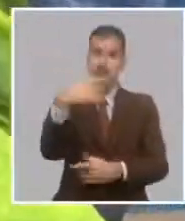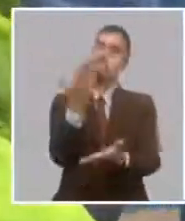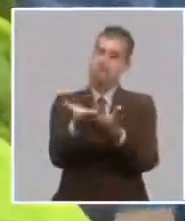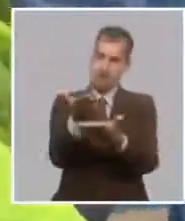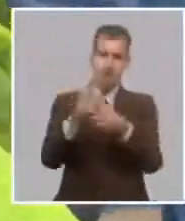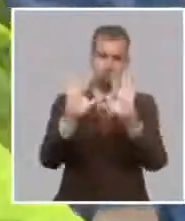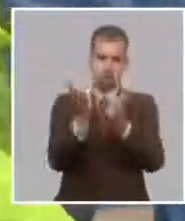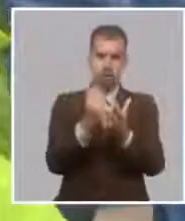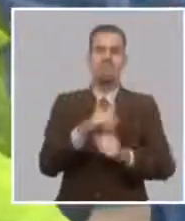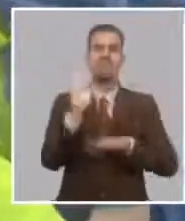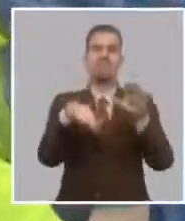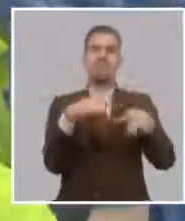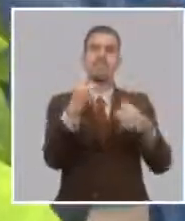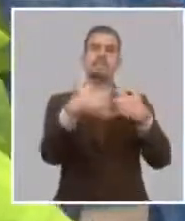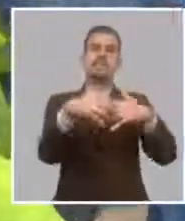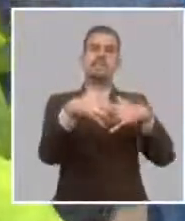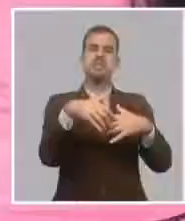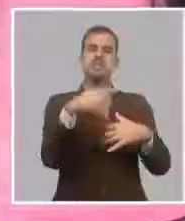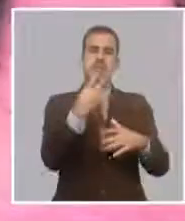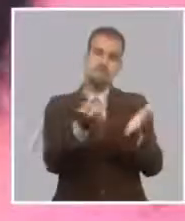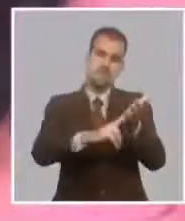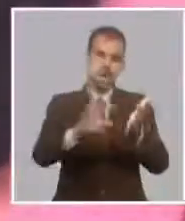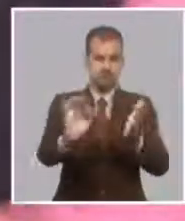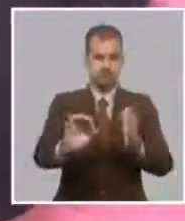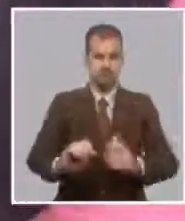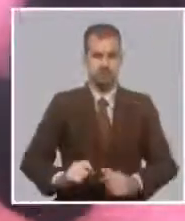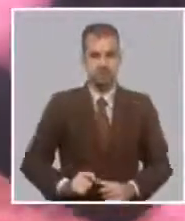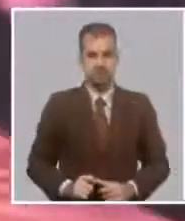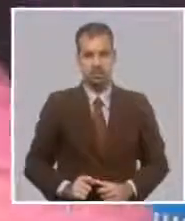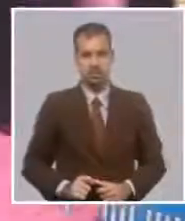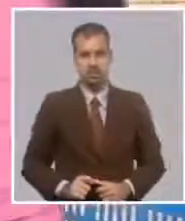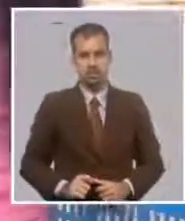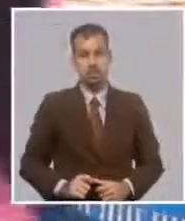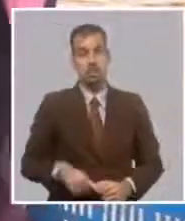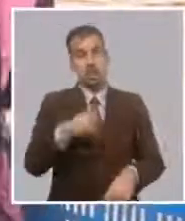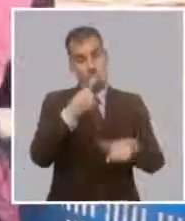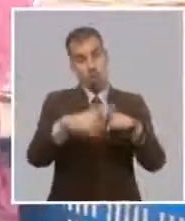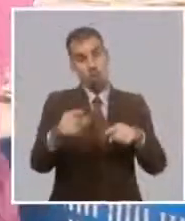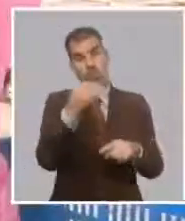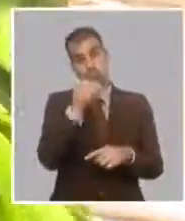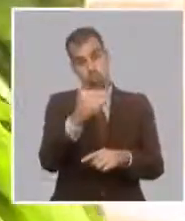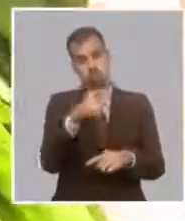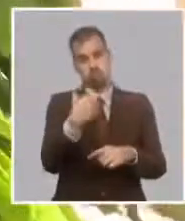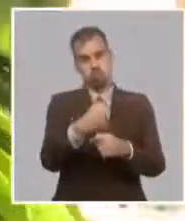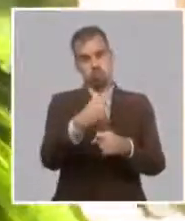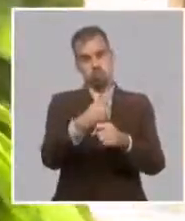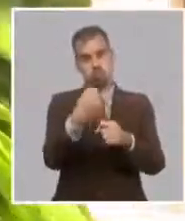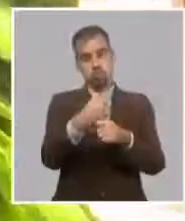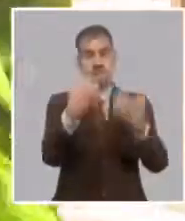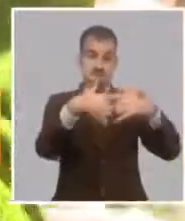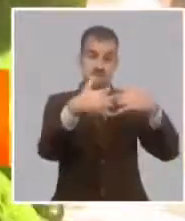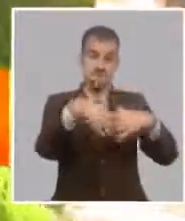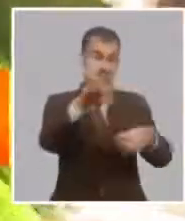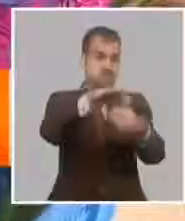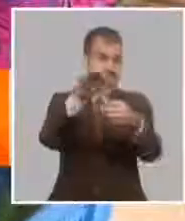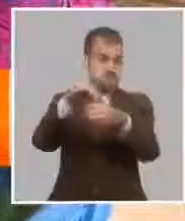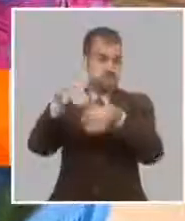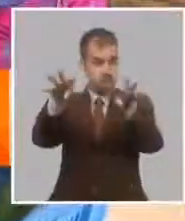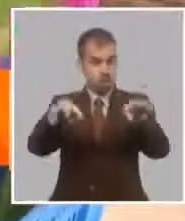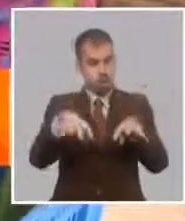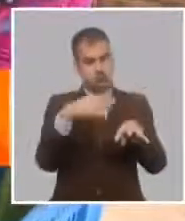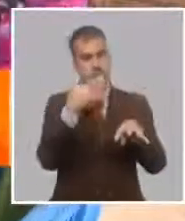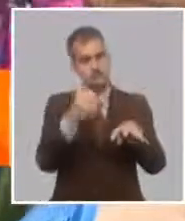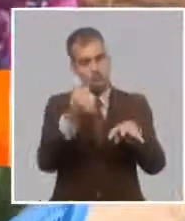opere la forma productiva a la que están asociados. Otro paso para apoyar el desarrollo de la agricultura y la soberanía alimentaria del país.